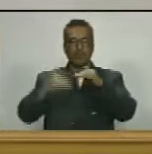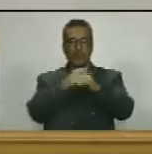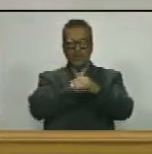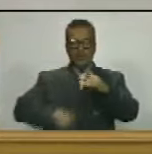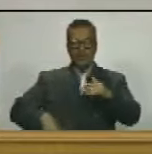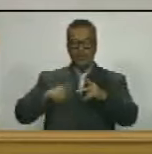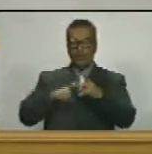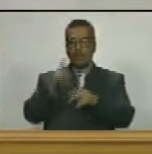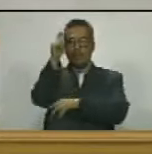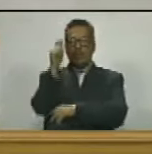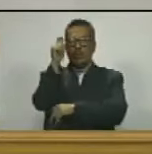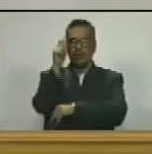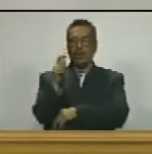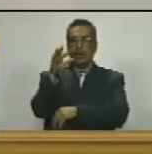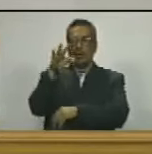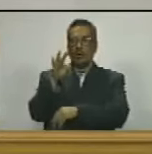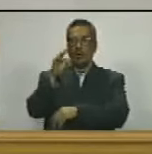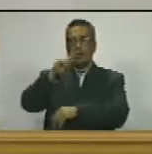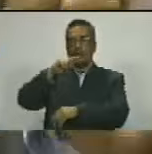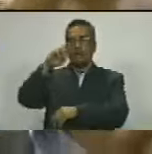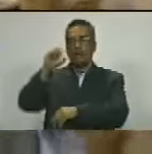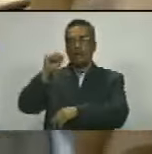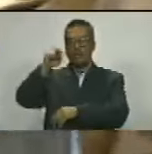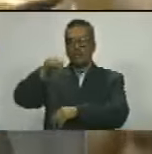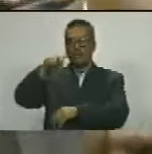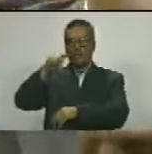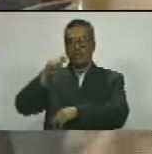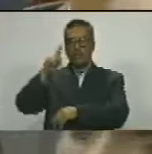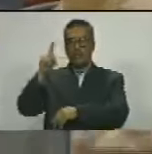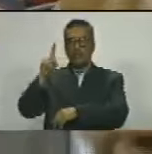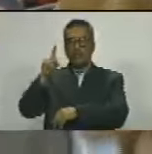vicepresidente diputado frank rafael morales